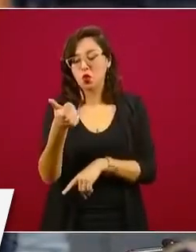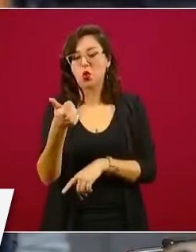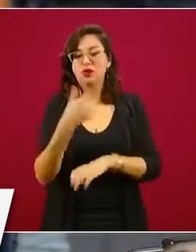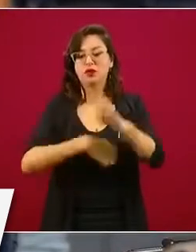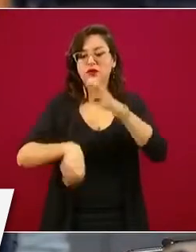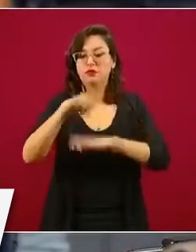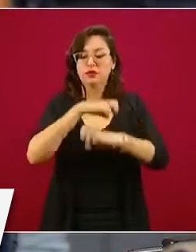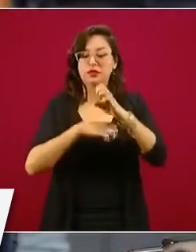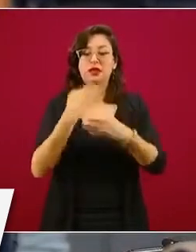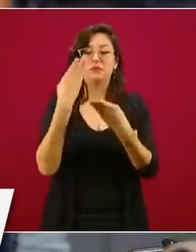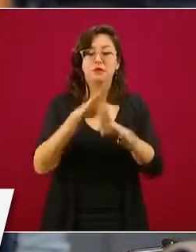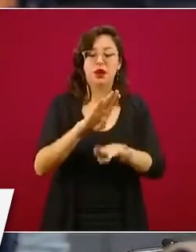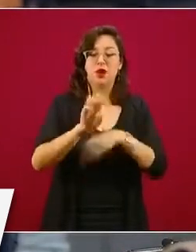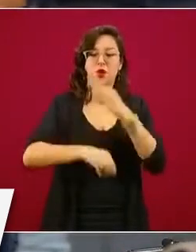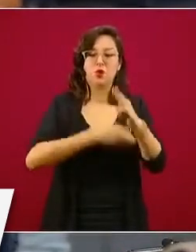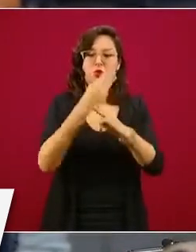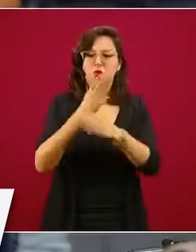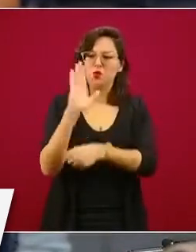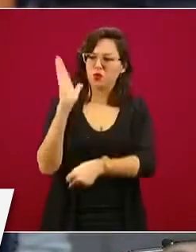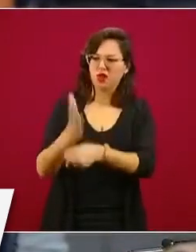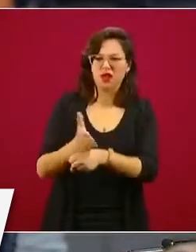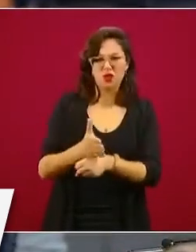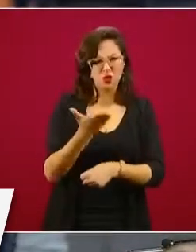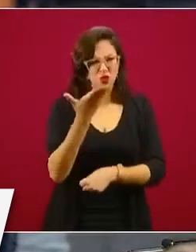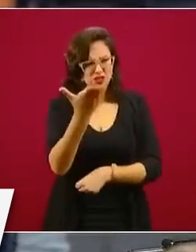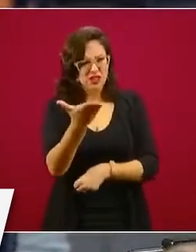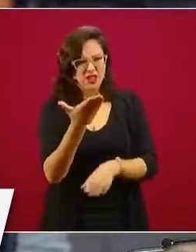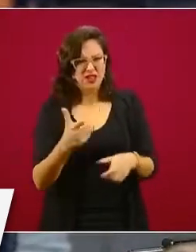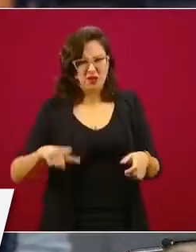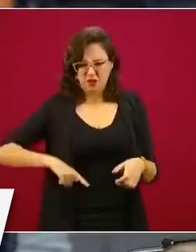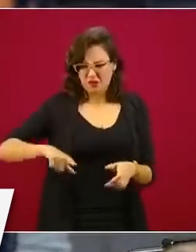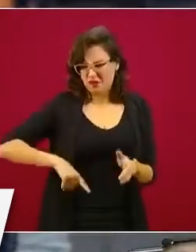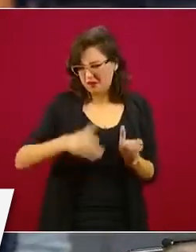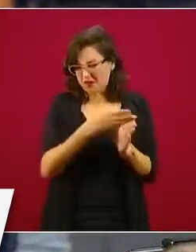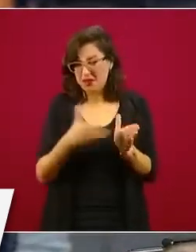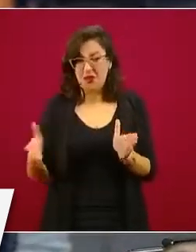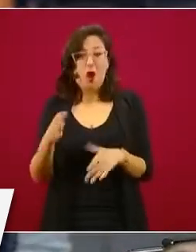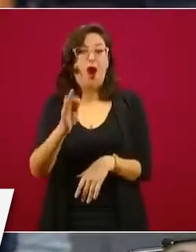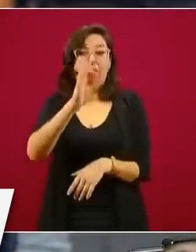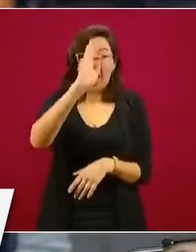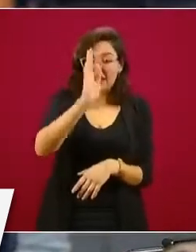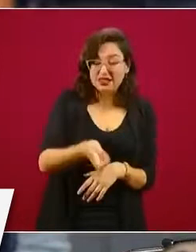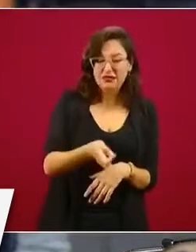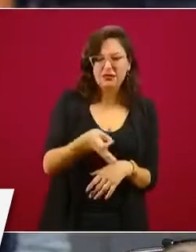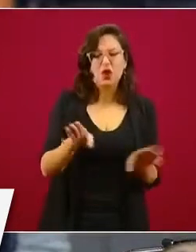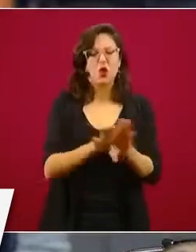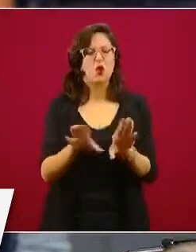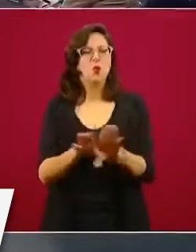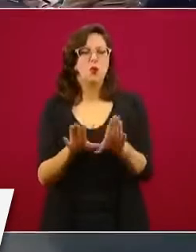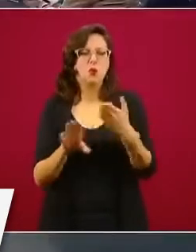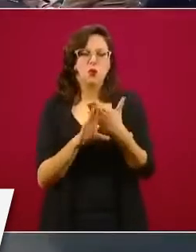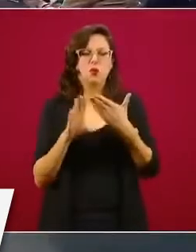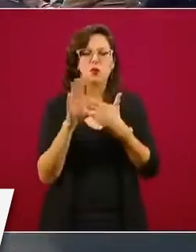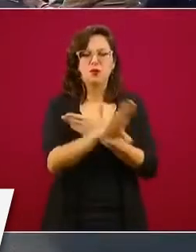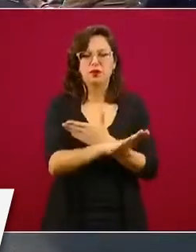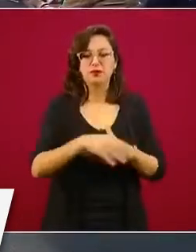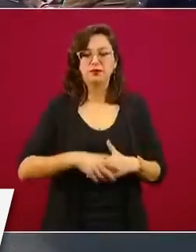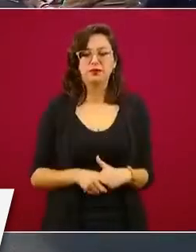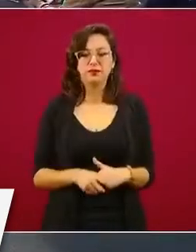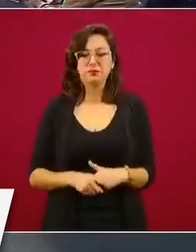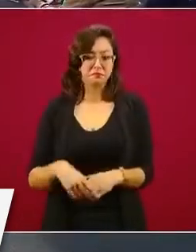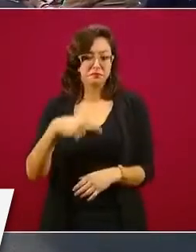Mundial. ¿Es esto aceptable en su administración y qué se debería de hacer para evitar eso? Pues no tengo